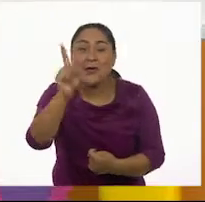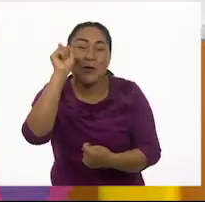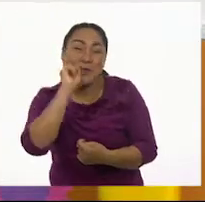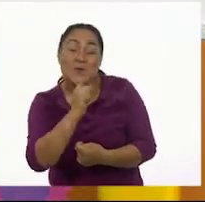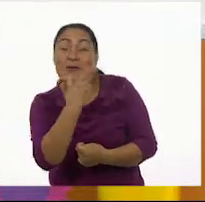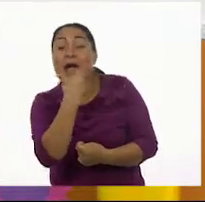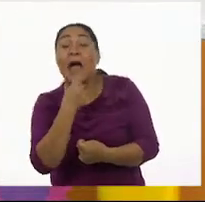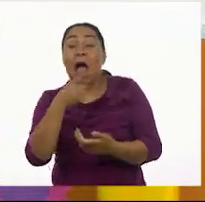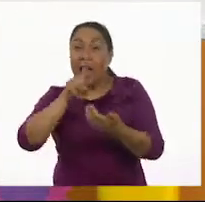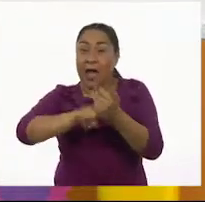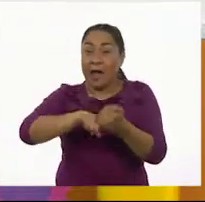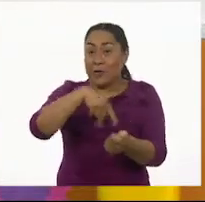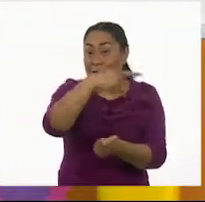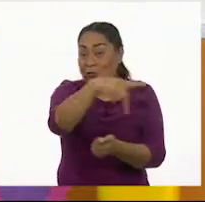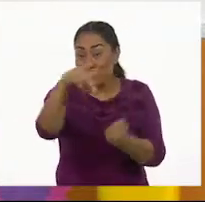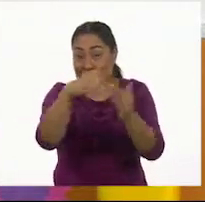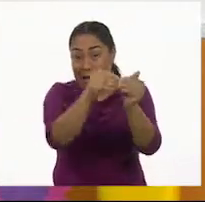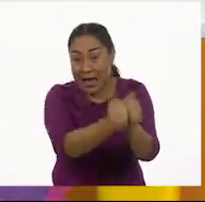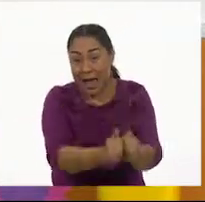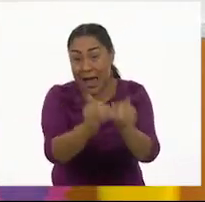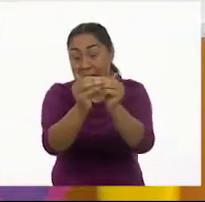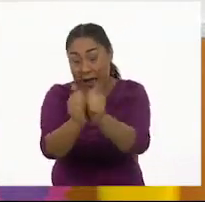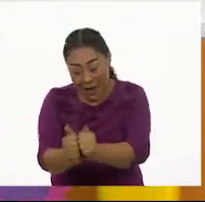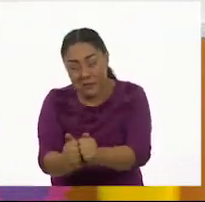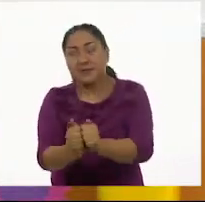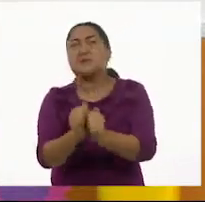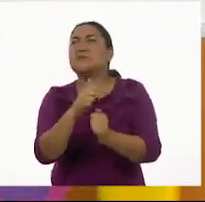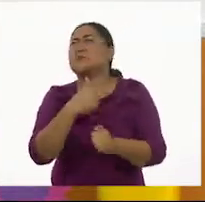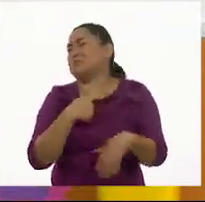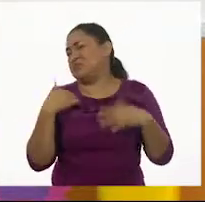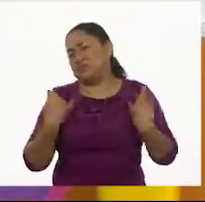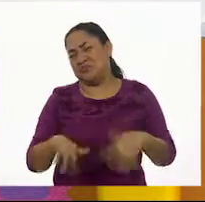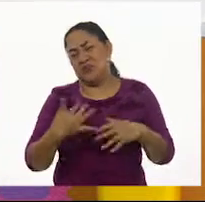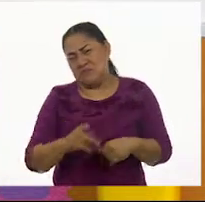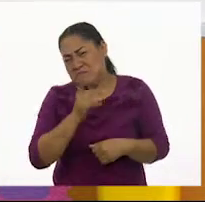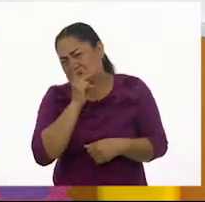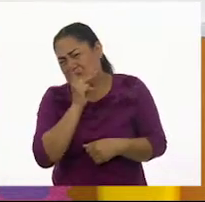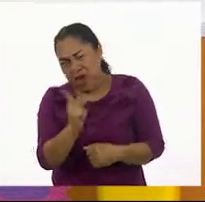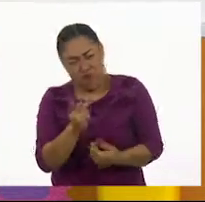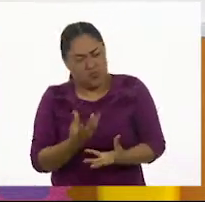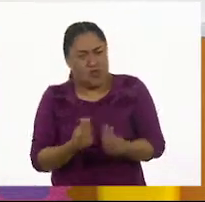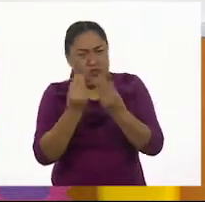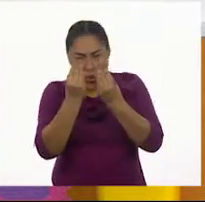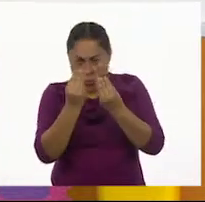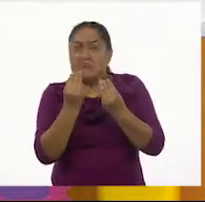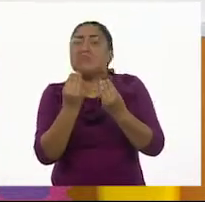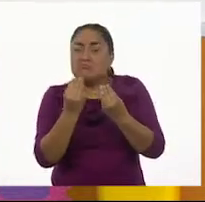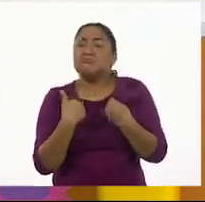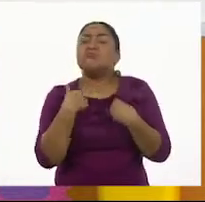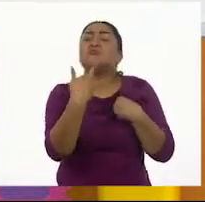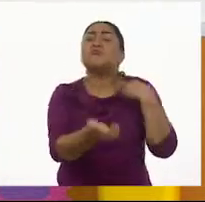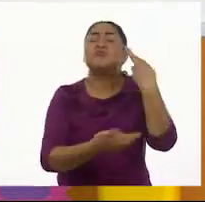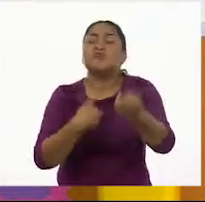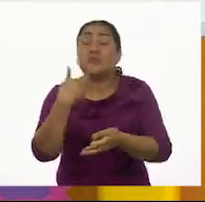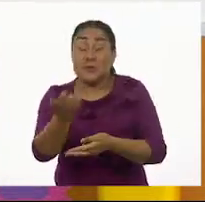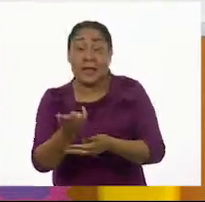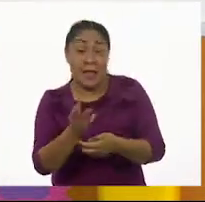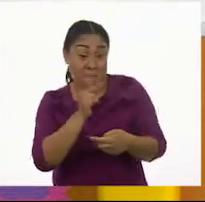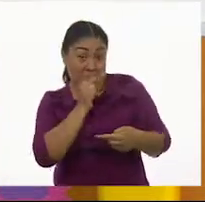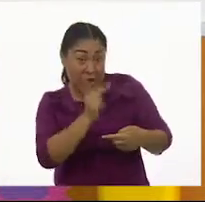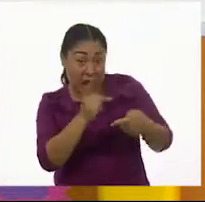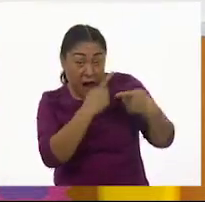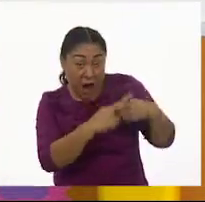donde están, Tengo muchas palabras que voy a regalar. Pero esas palabras